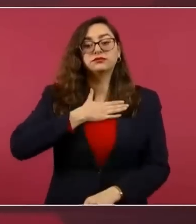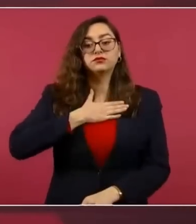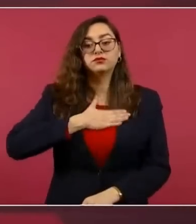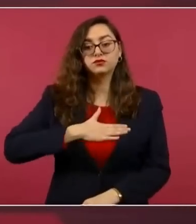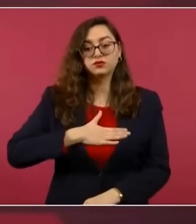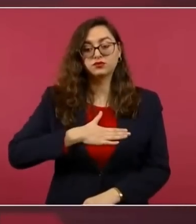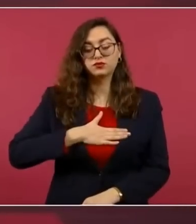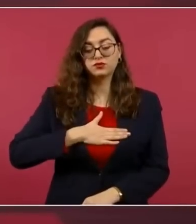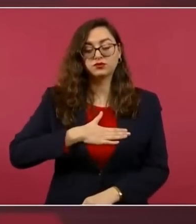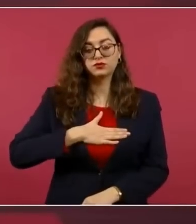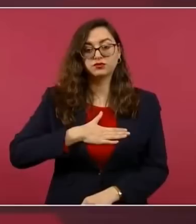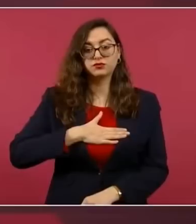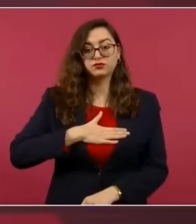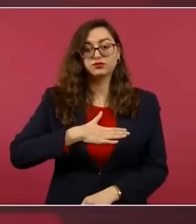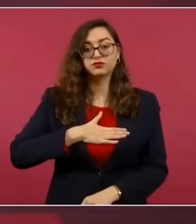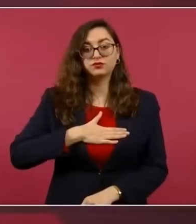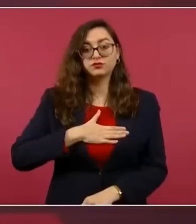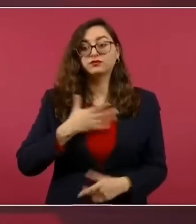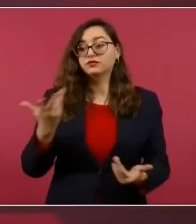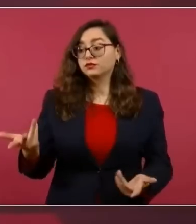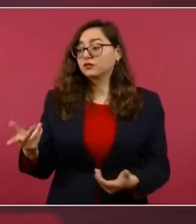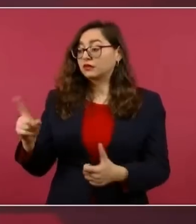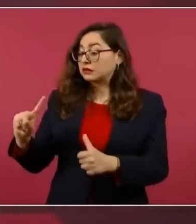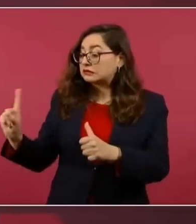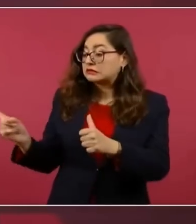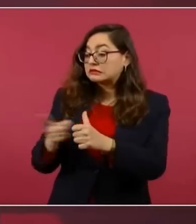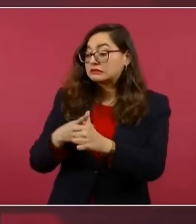Y además por el bien de todos.